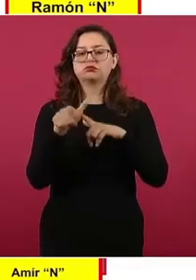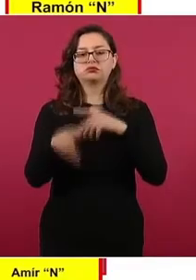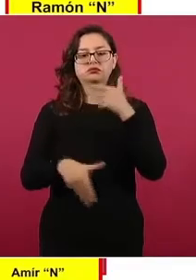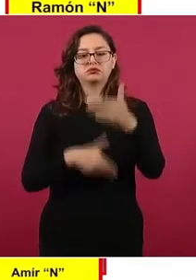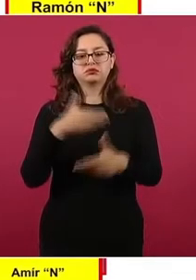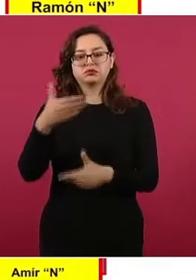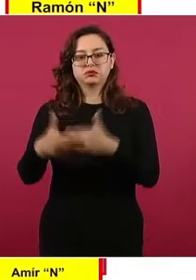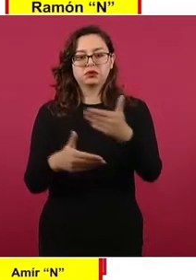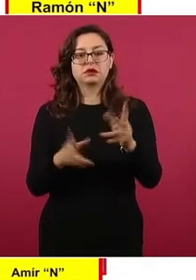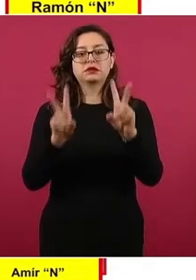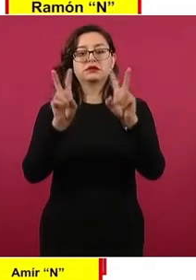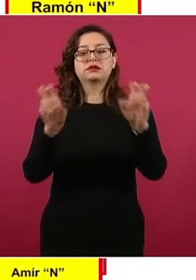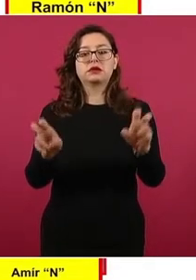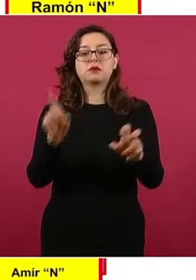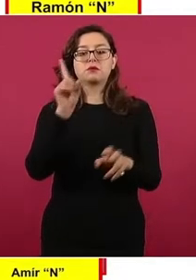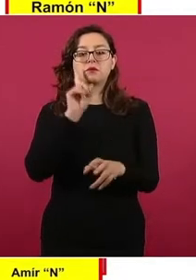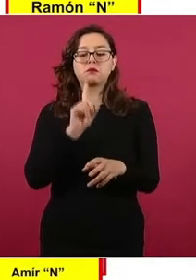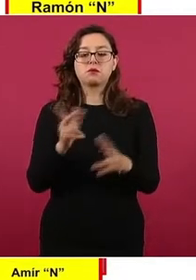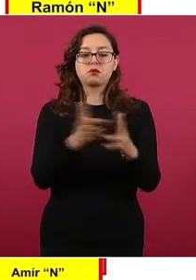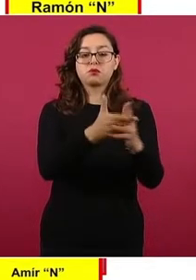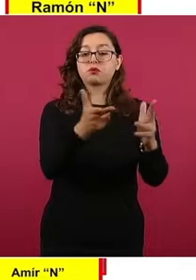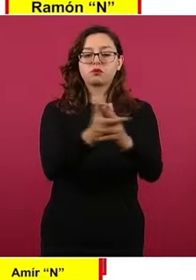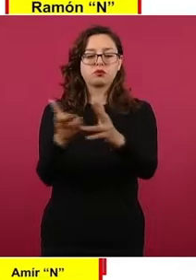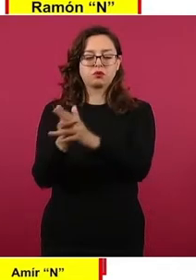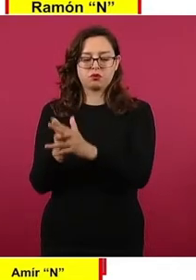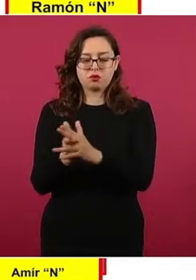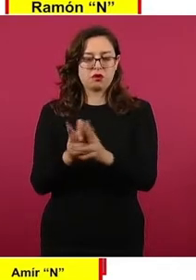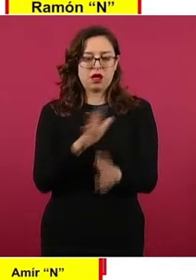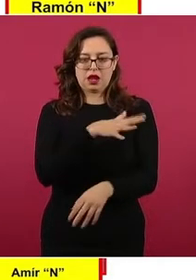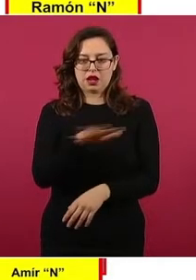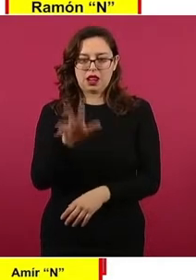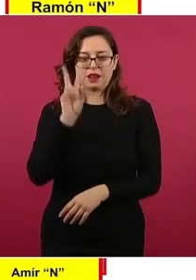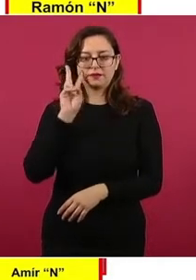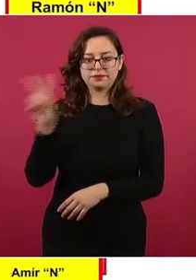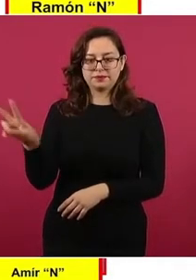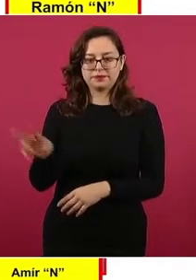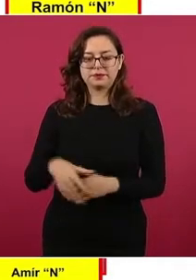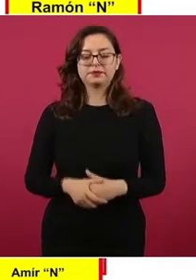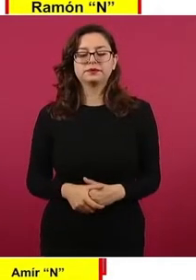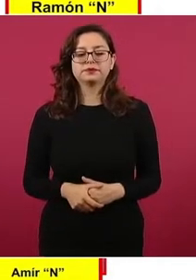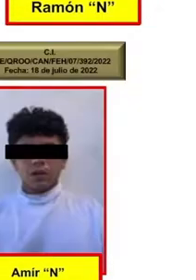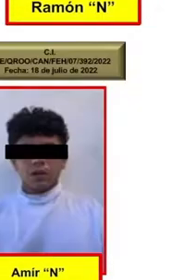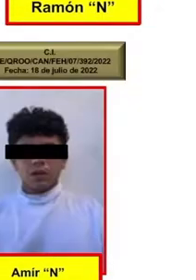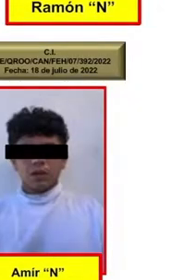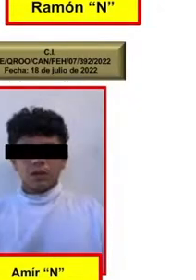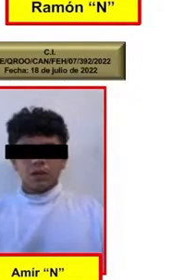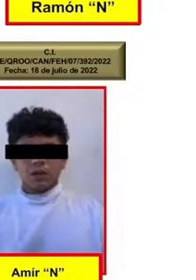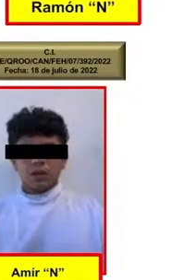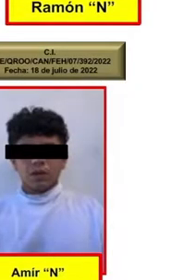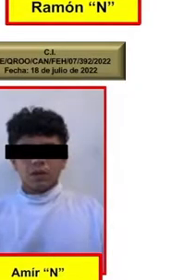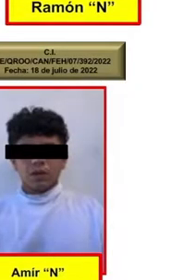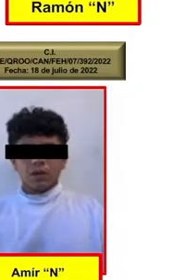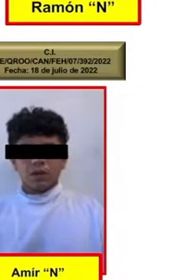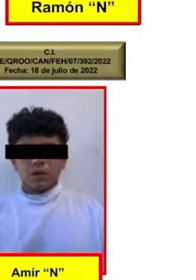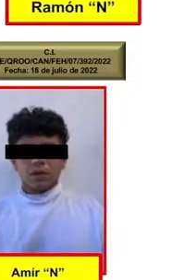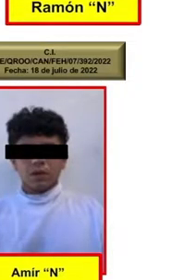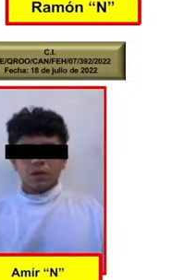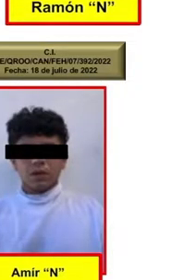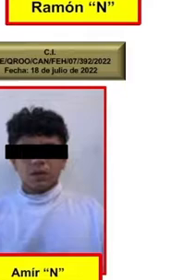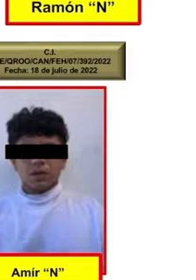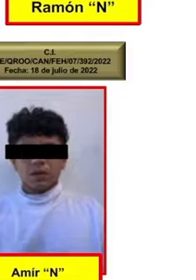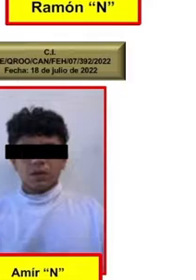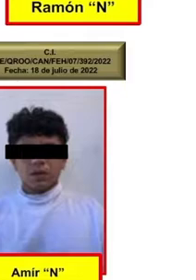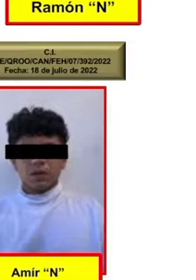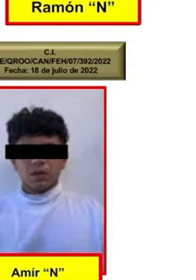detenciones por el delito de homicidios. En esta ocasión, delitos que se cometieron